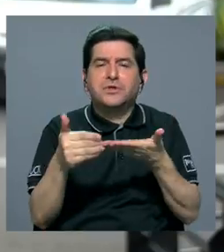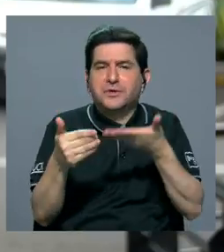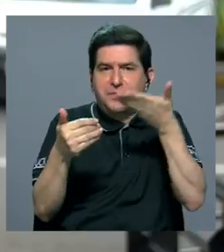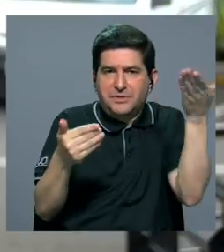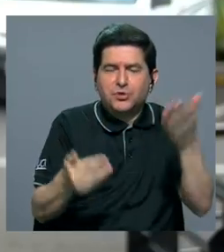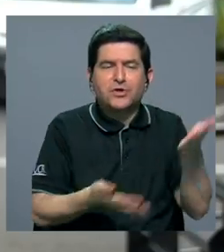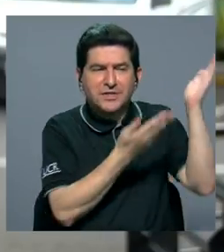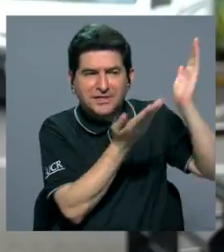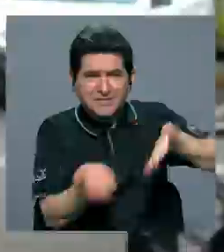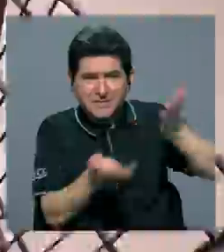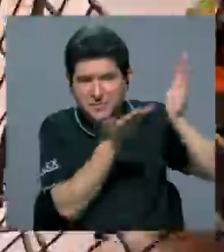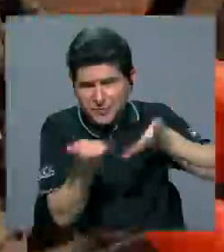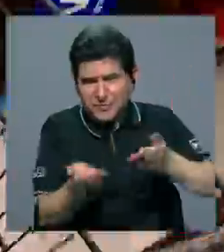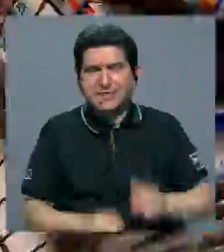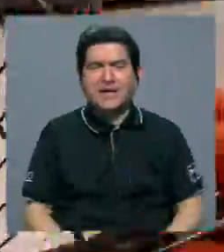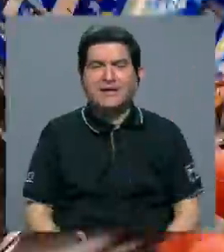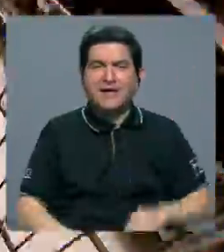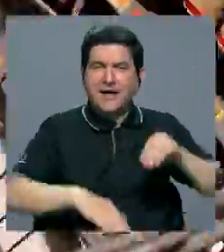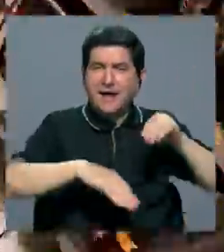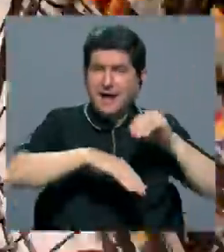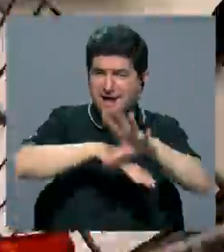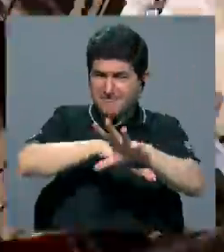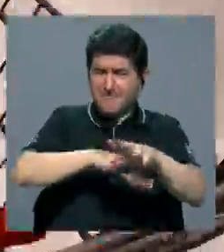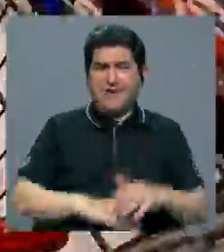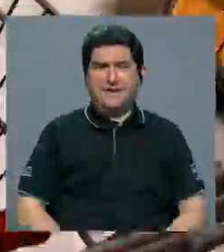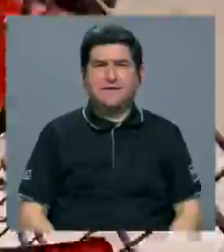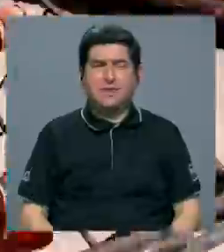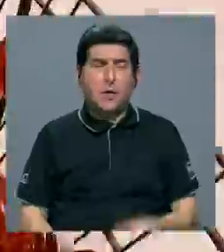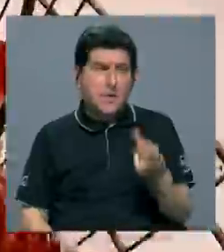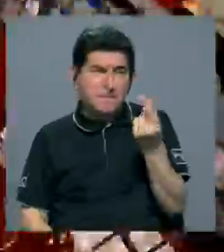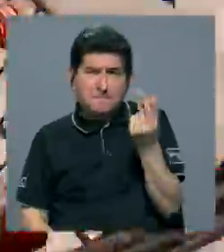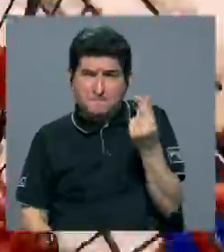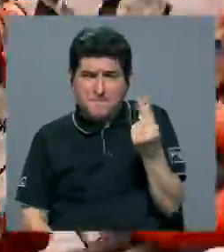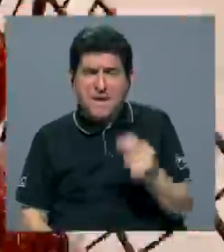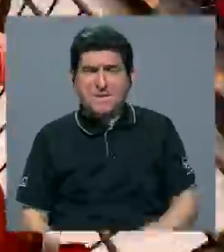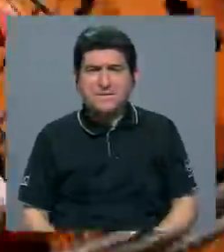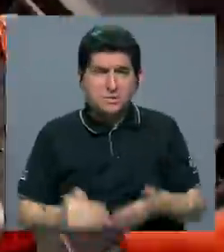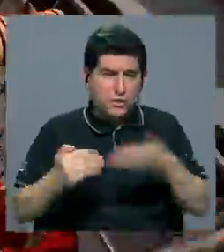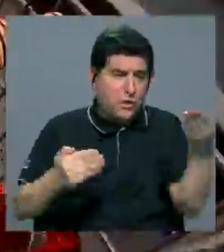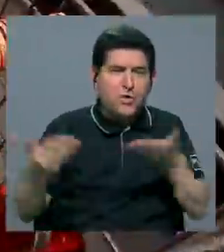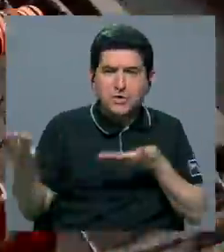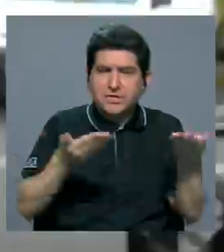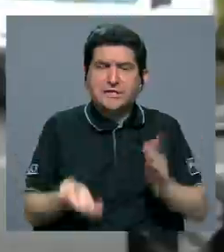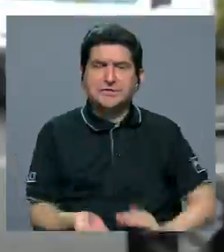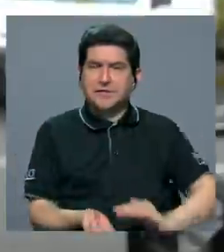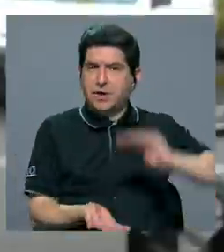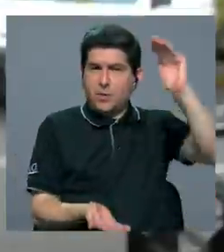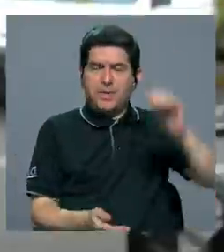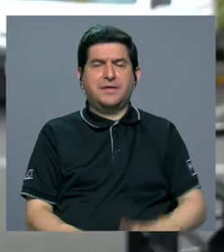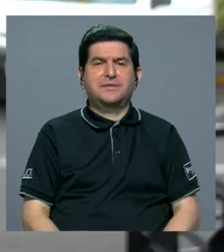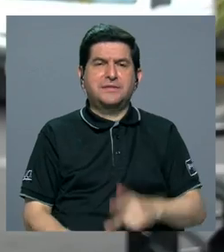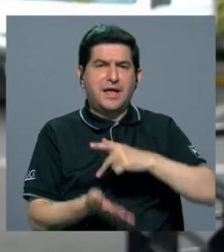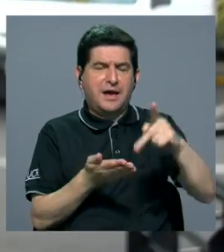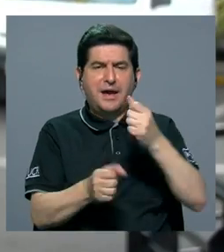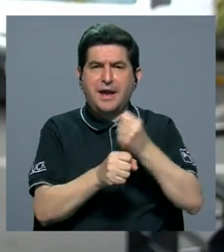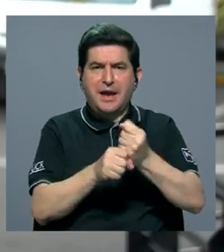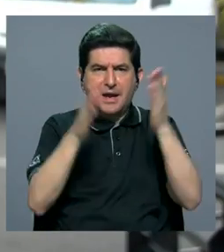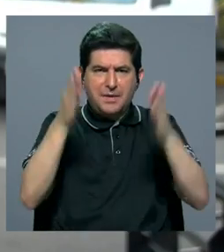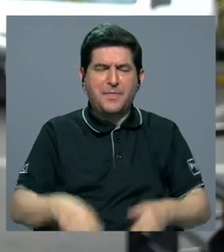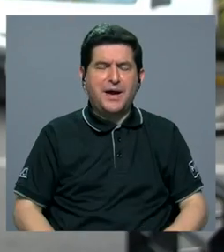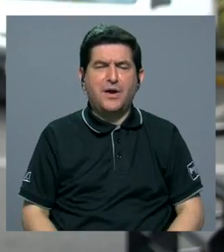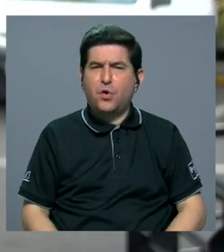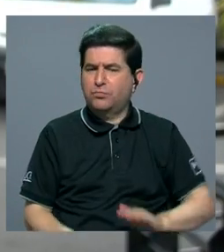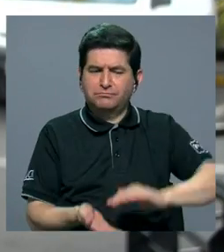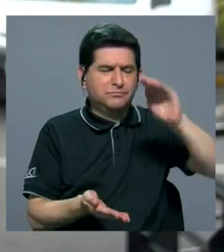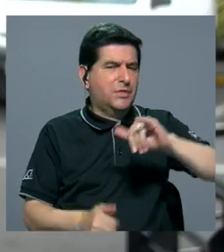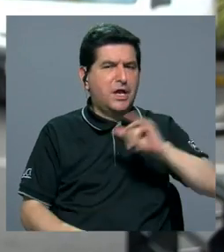bienes que importamos. Y el efecto realmente es que los precios de los bienes y servicios aumentan y los salarios no aumentan a la misma